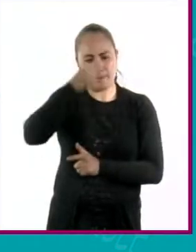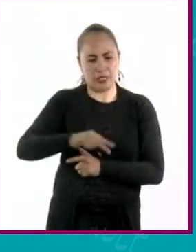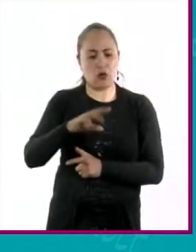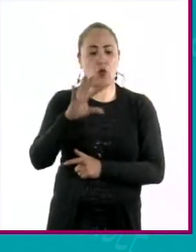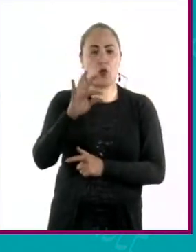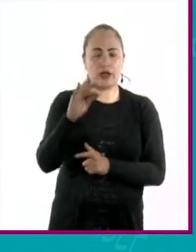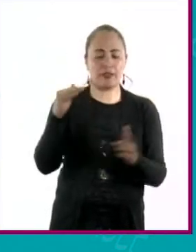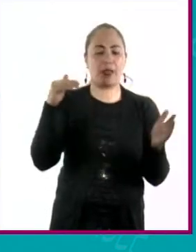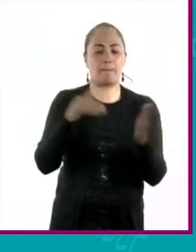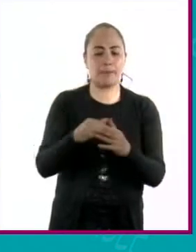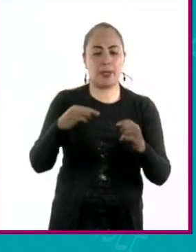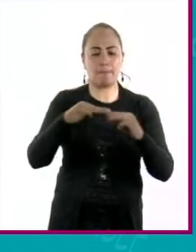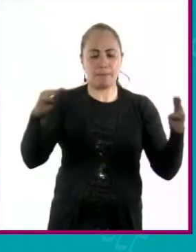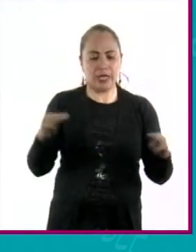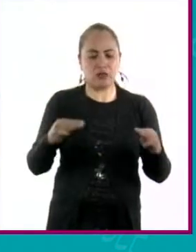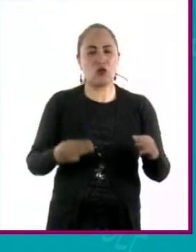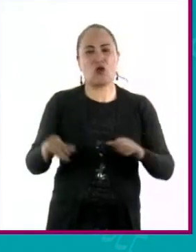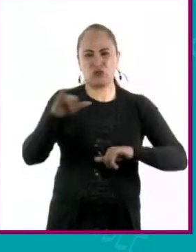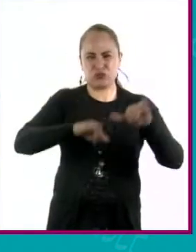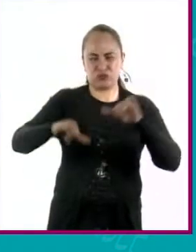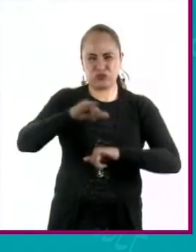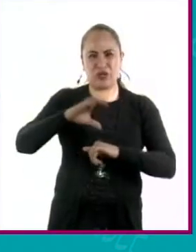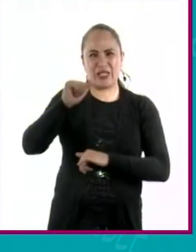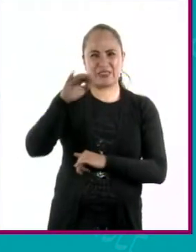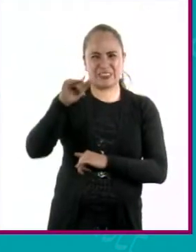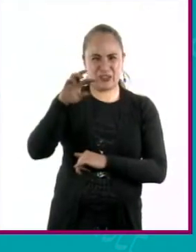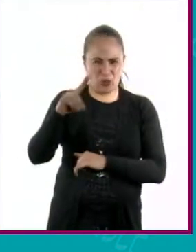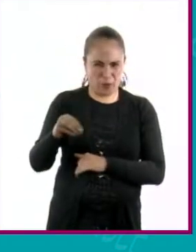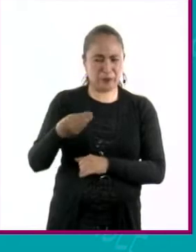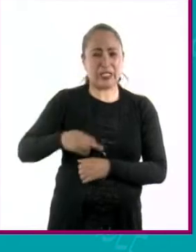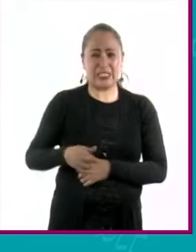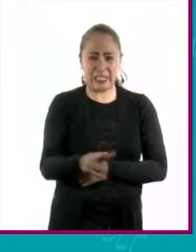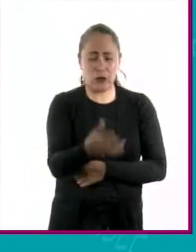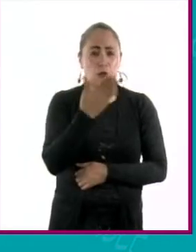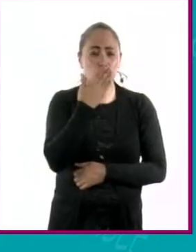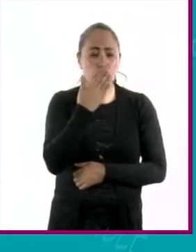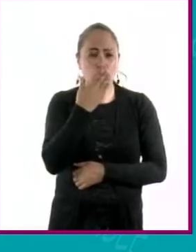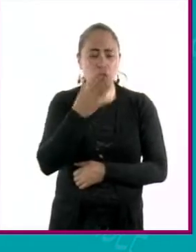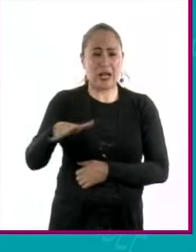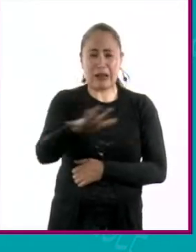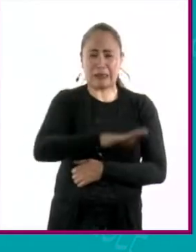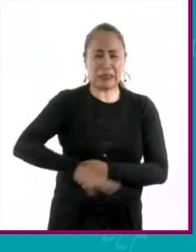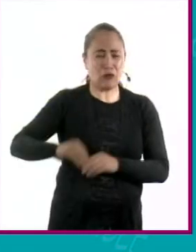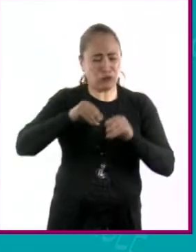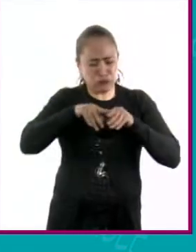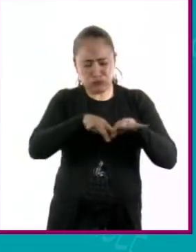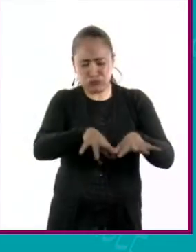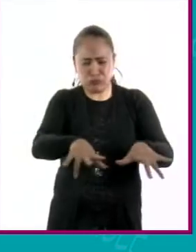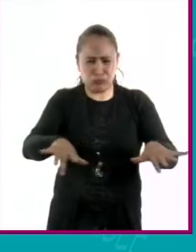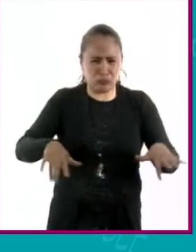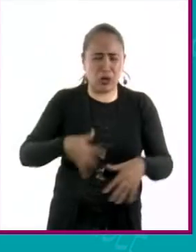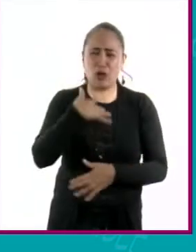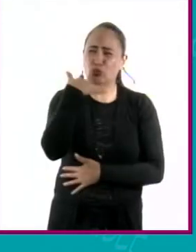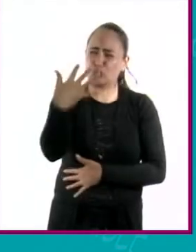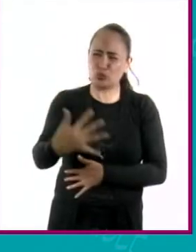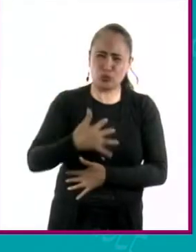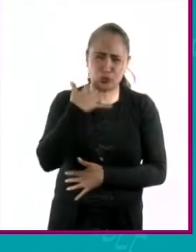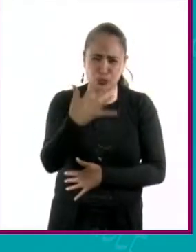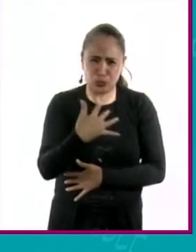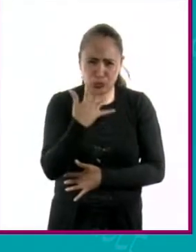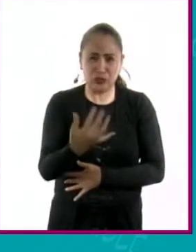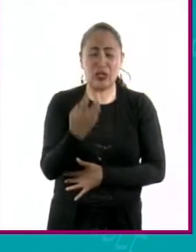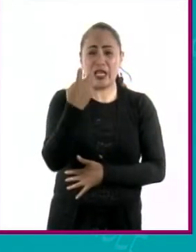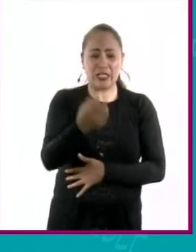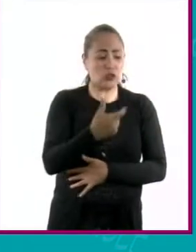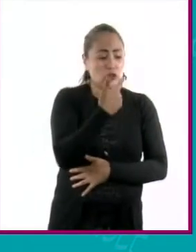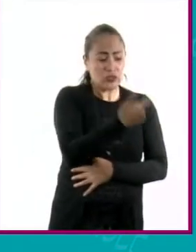cúbicos de ácido sulfúrico en el río Sonora que desemboca en el río Bacanuchi. La contaminación de estos ríos afecta a